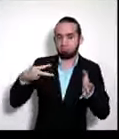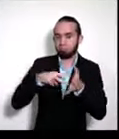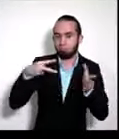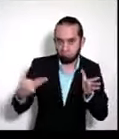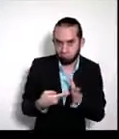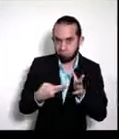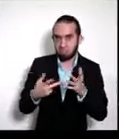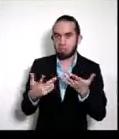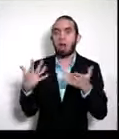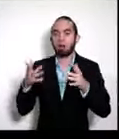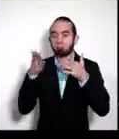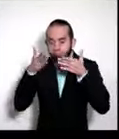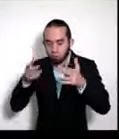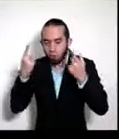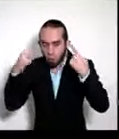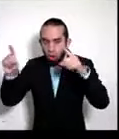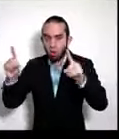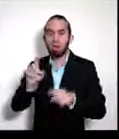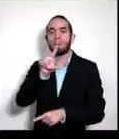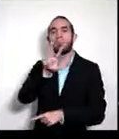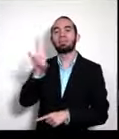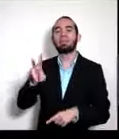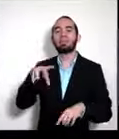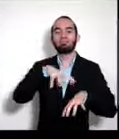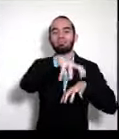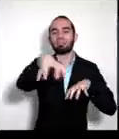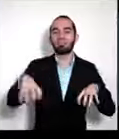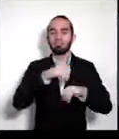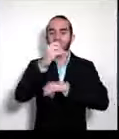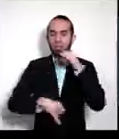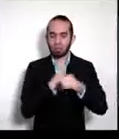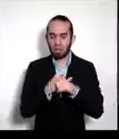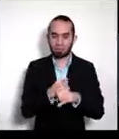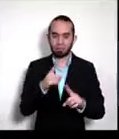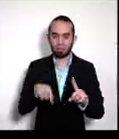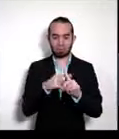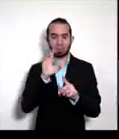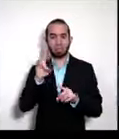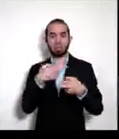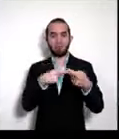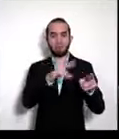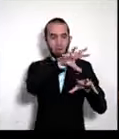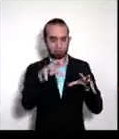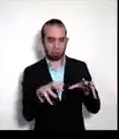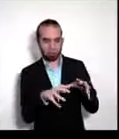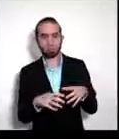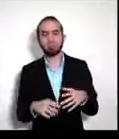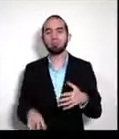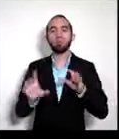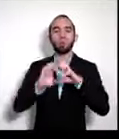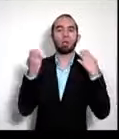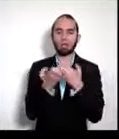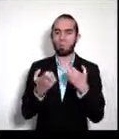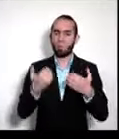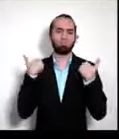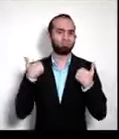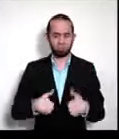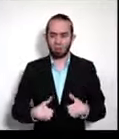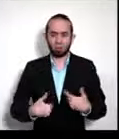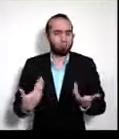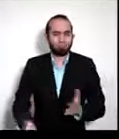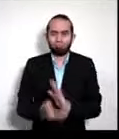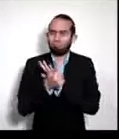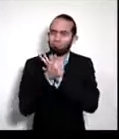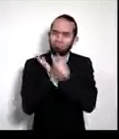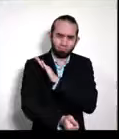ha decantado en tener estas 27 sedes internacionales, estas 7 sedes regionales, un equipo humano talentoso, una ventanilla